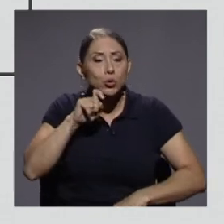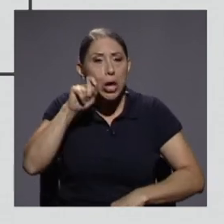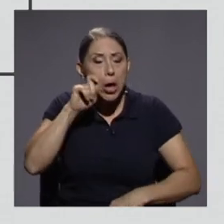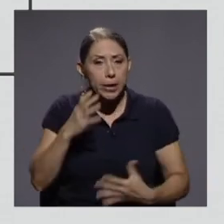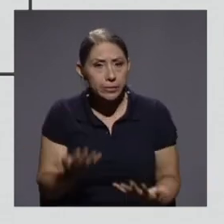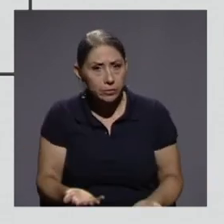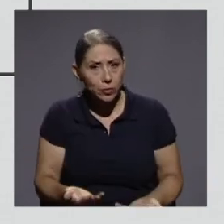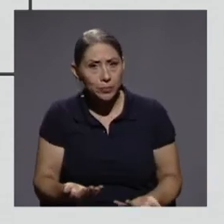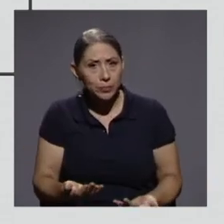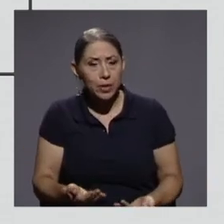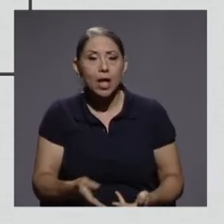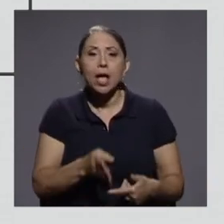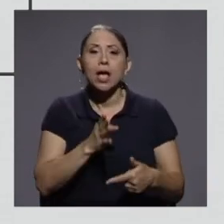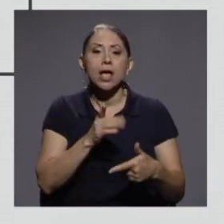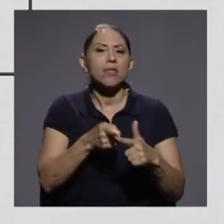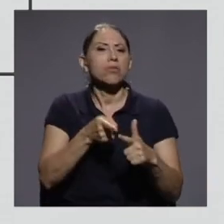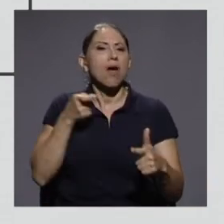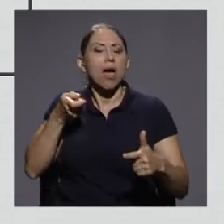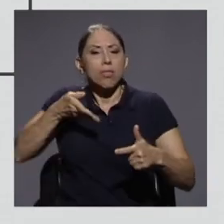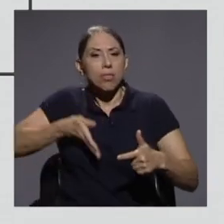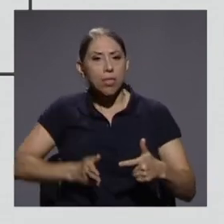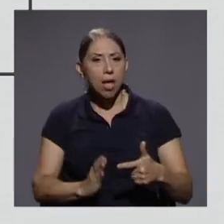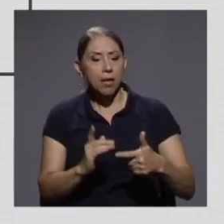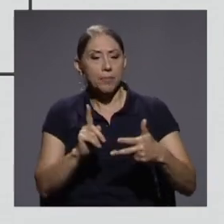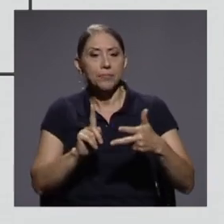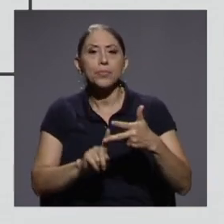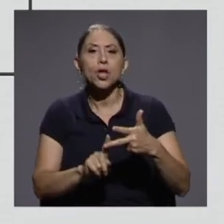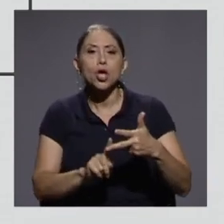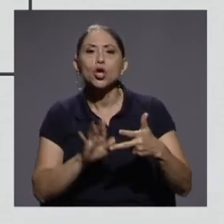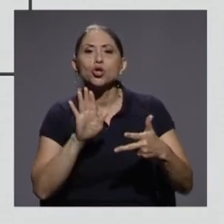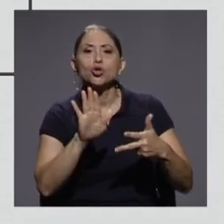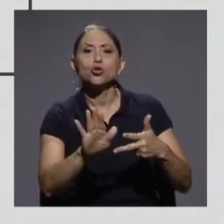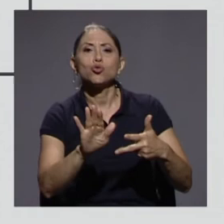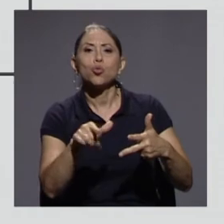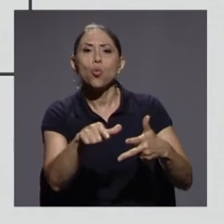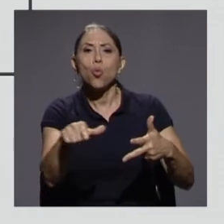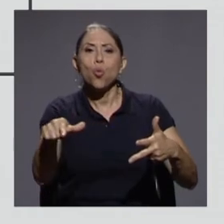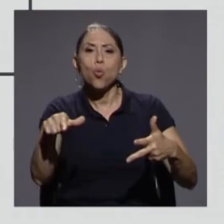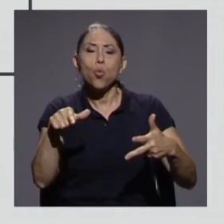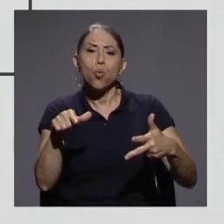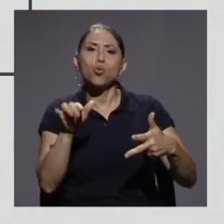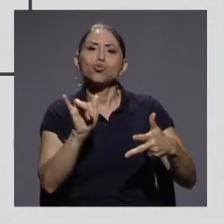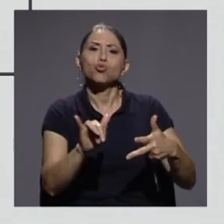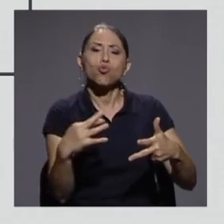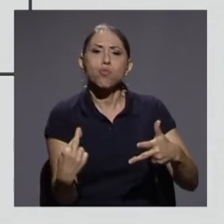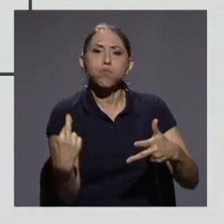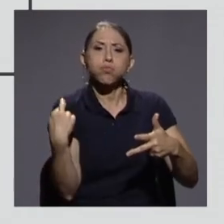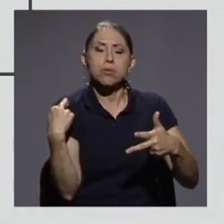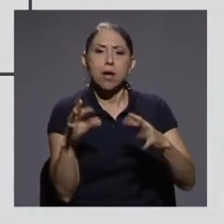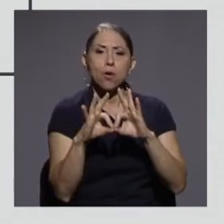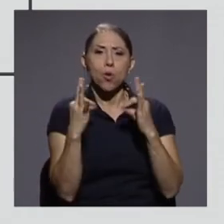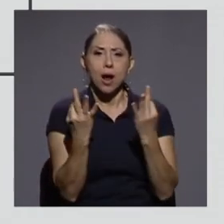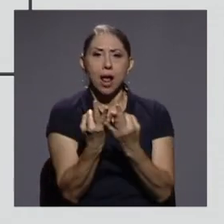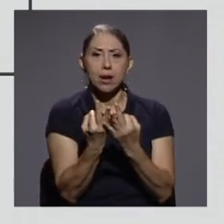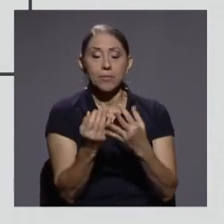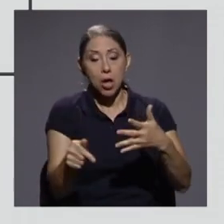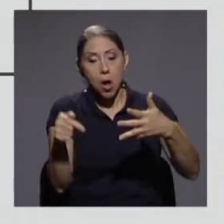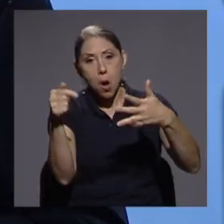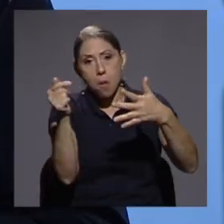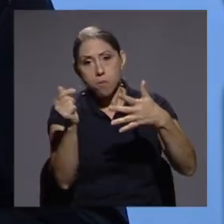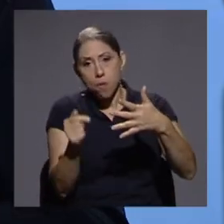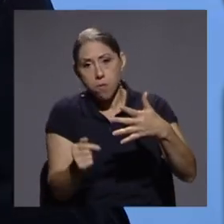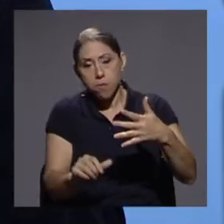hablamos de la nacionalidad, de la posición que ocupa en el hogar, entre otro conjunto de características.